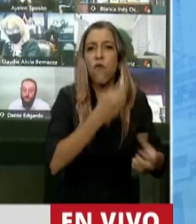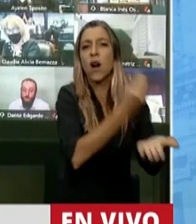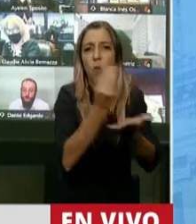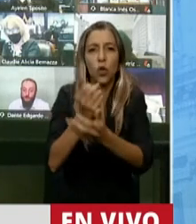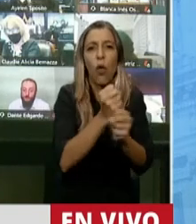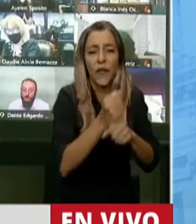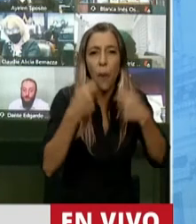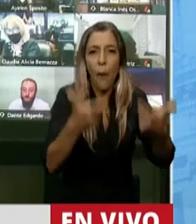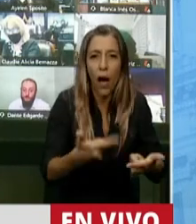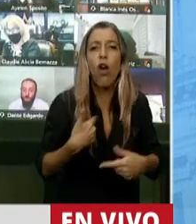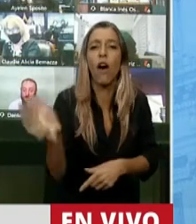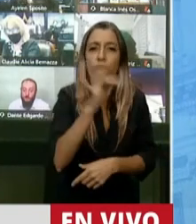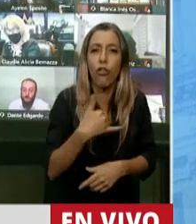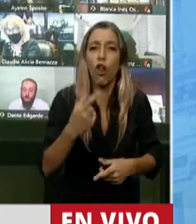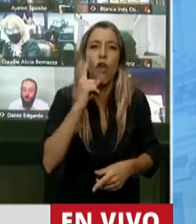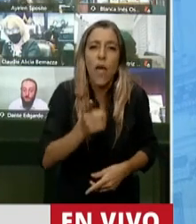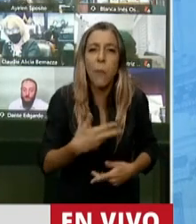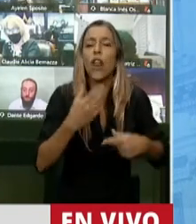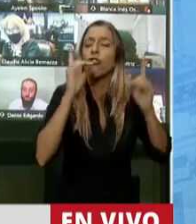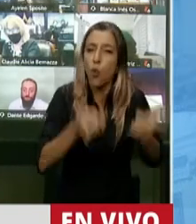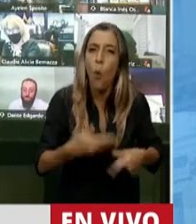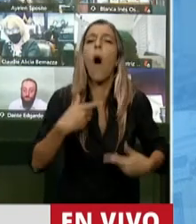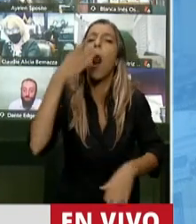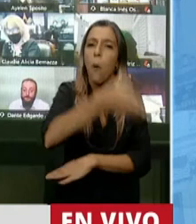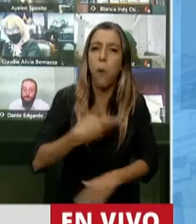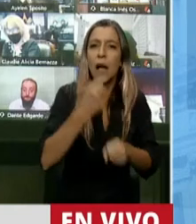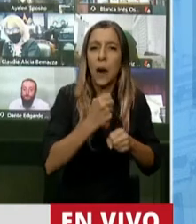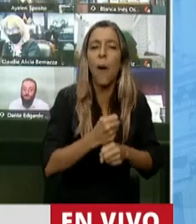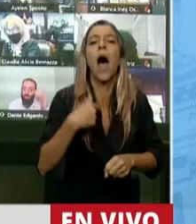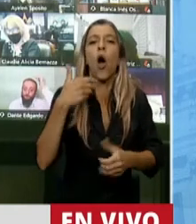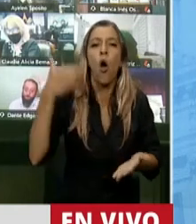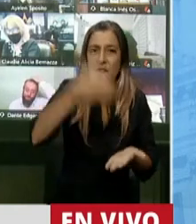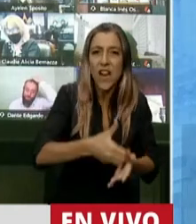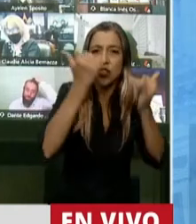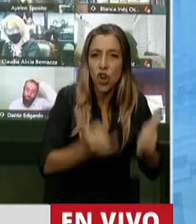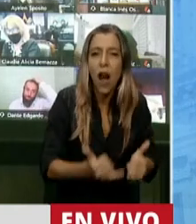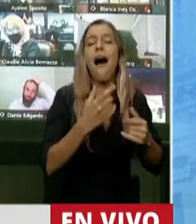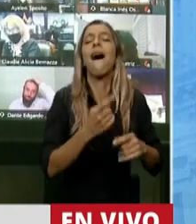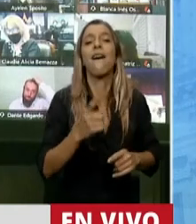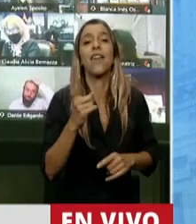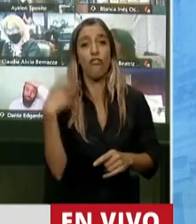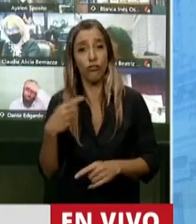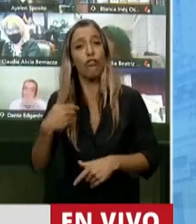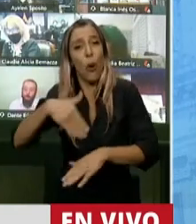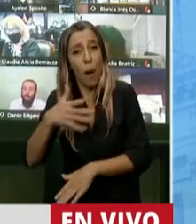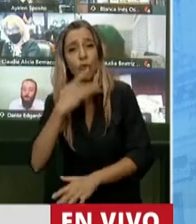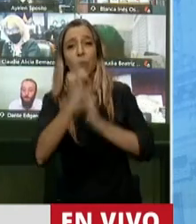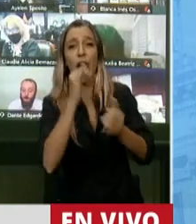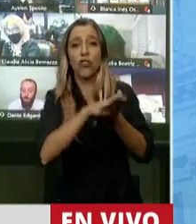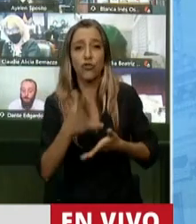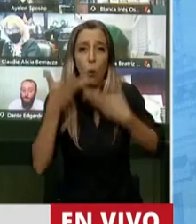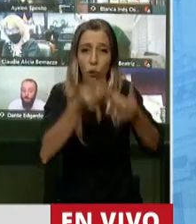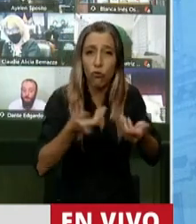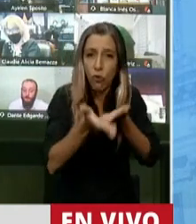trabajan todos los días? ¿Nosotros les vamos a enseñar de solidaridad? No, señores. Nos debemos un debate, tenemos que generar